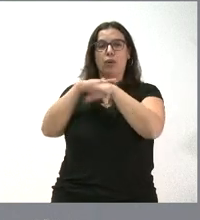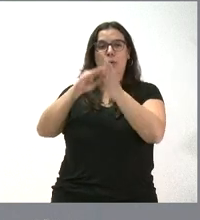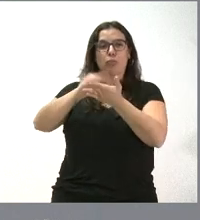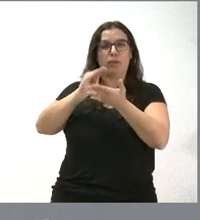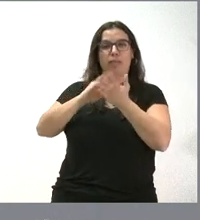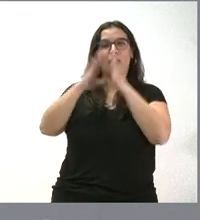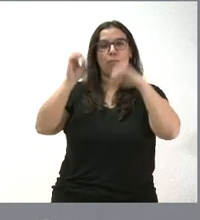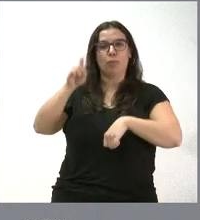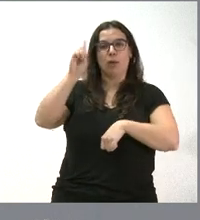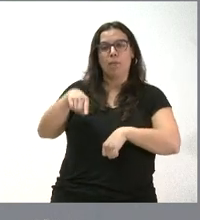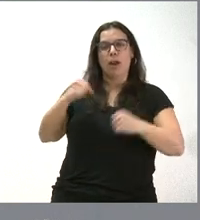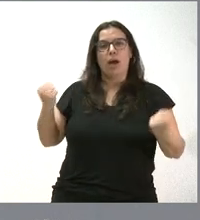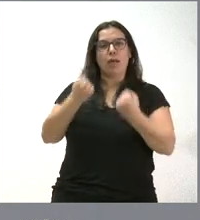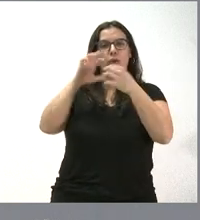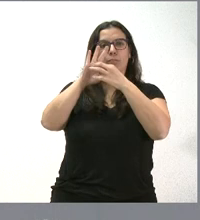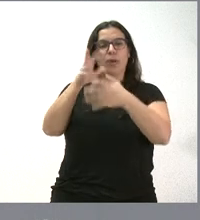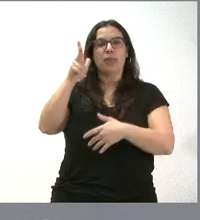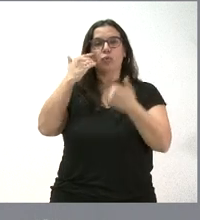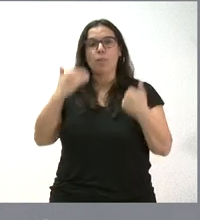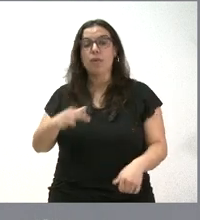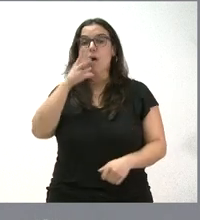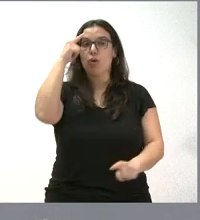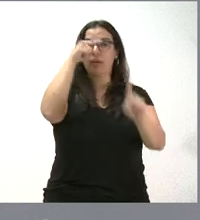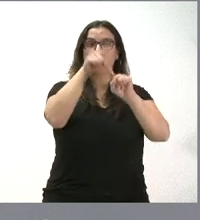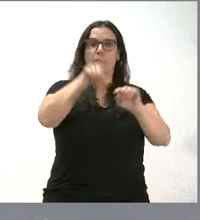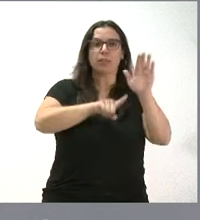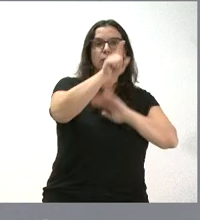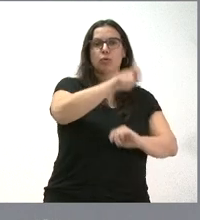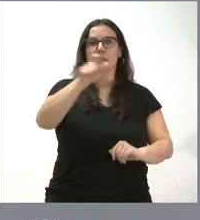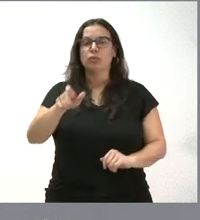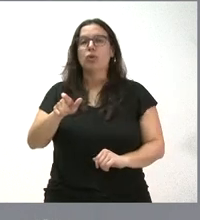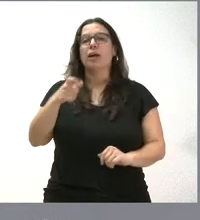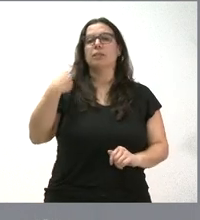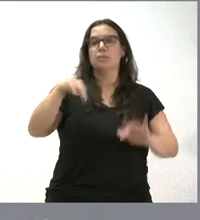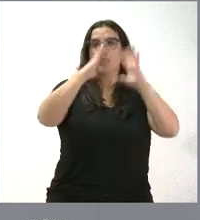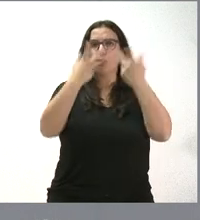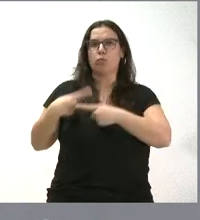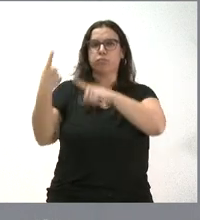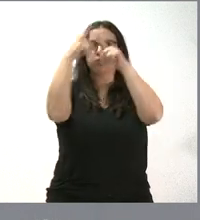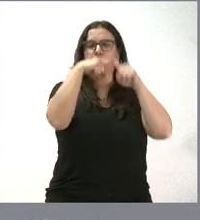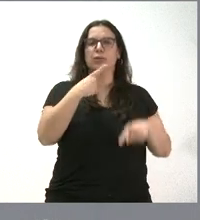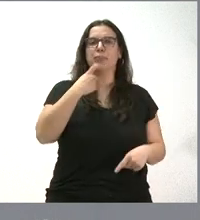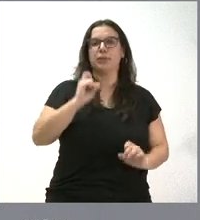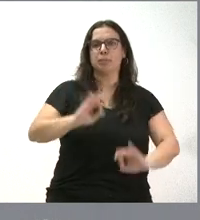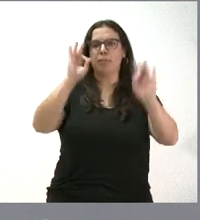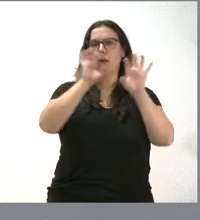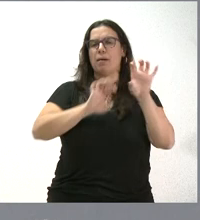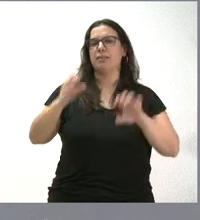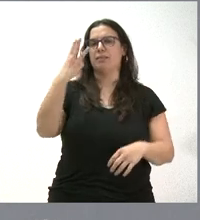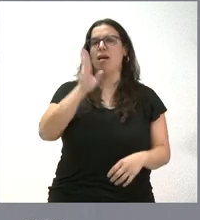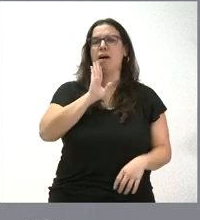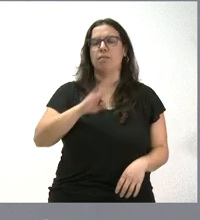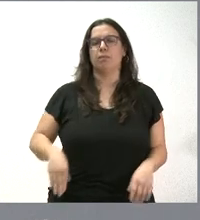acciones en favor de los derechos humanos, ahora en favor del desarrollo de personas en el mundo que tienen especiales dificultades, en este caso en los tres países que hemos citado.